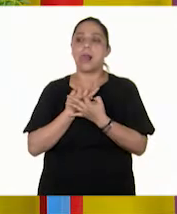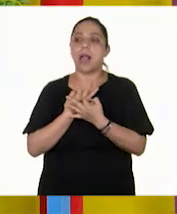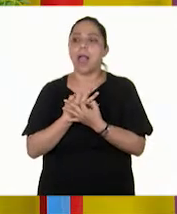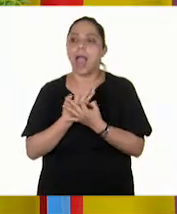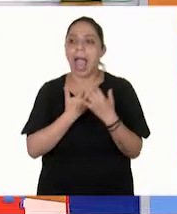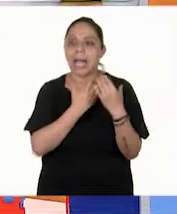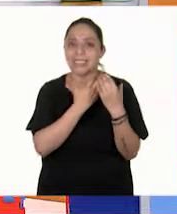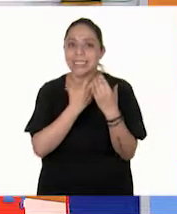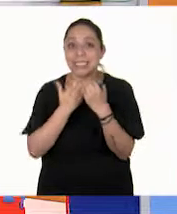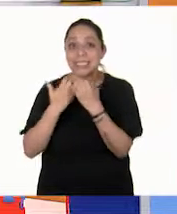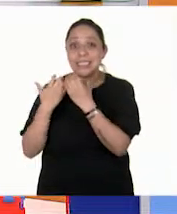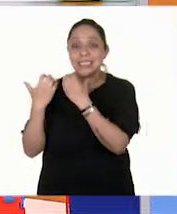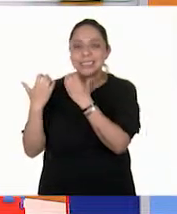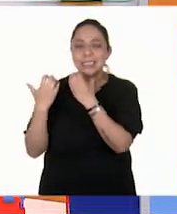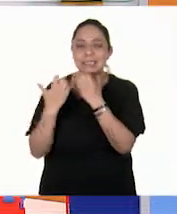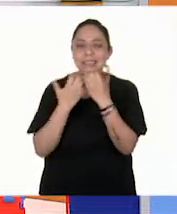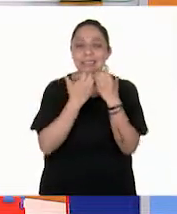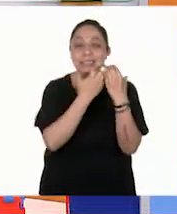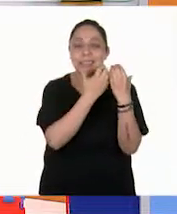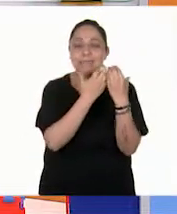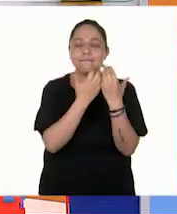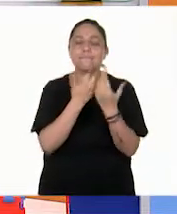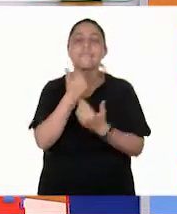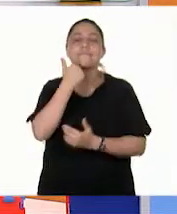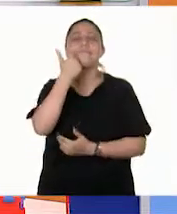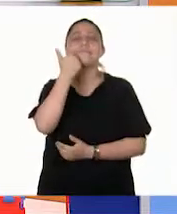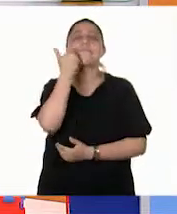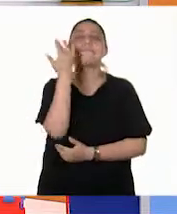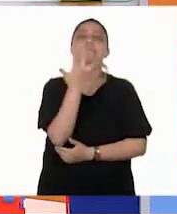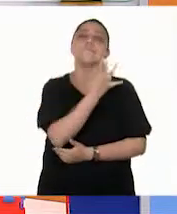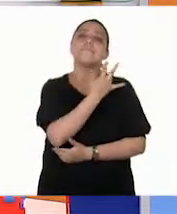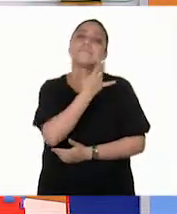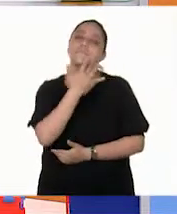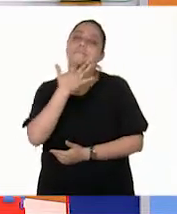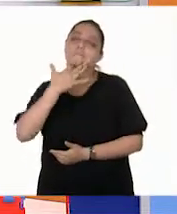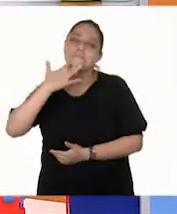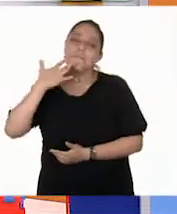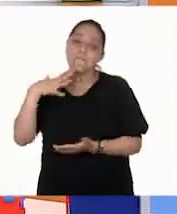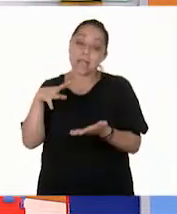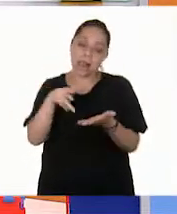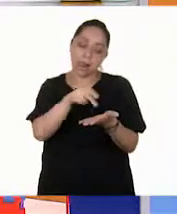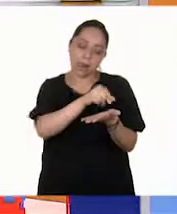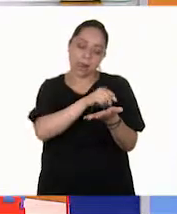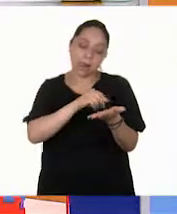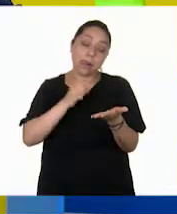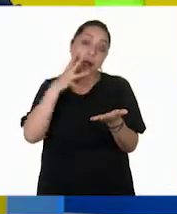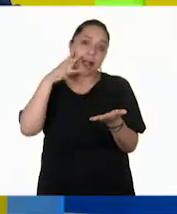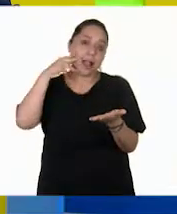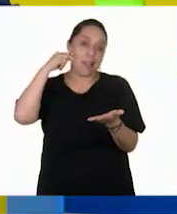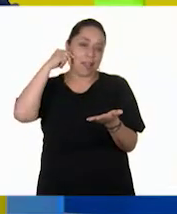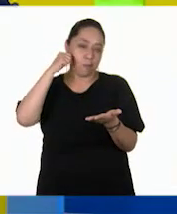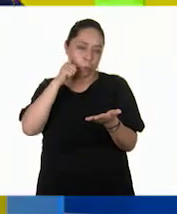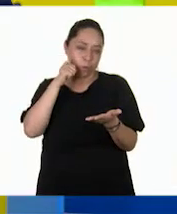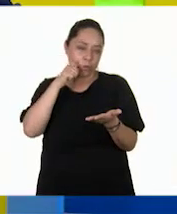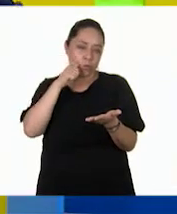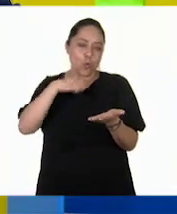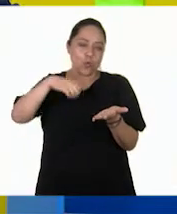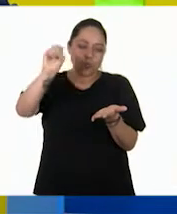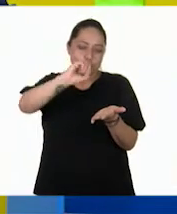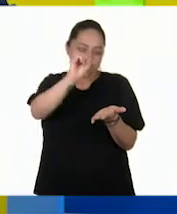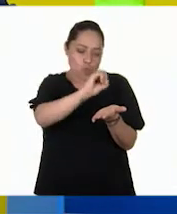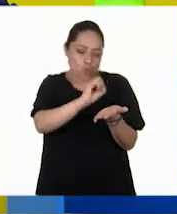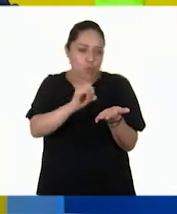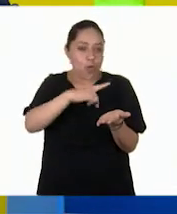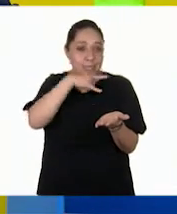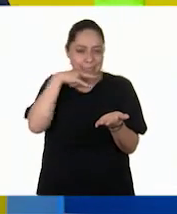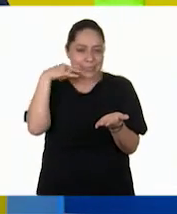sandía. Imagínala, una sandía súper jugosa, con limoncito y un poquito de picante. Uy,